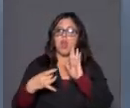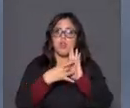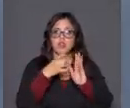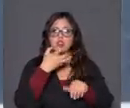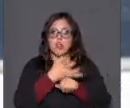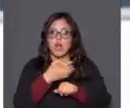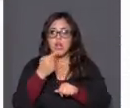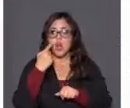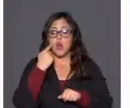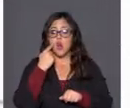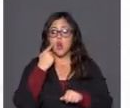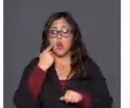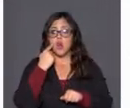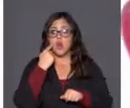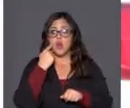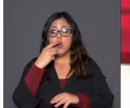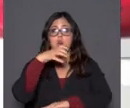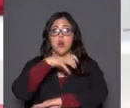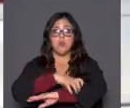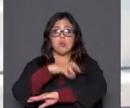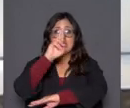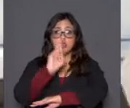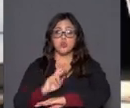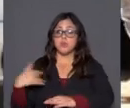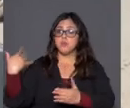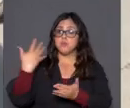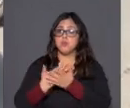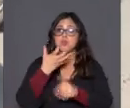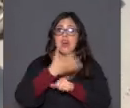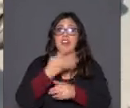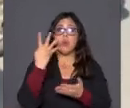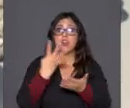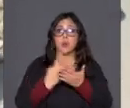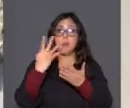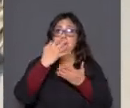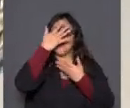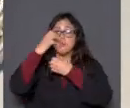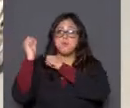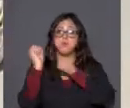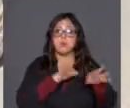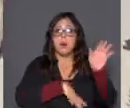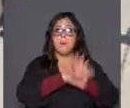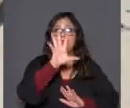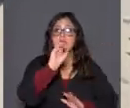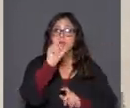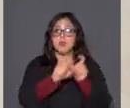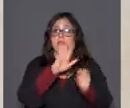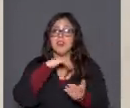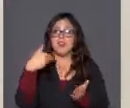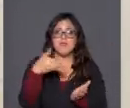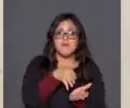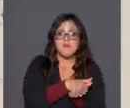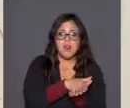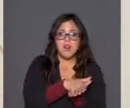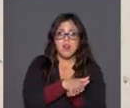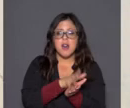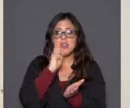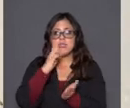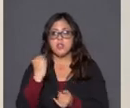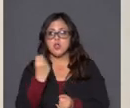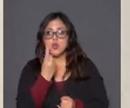olvidemos que en la macro zona sur en los últimos años tenemos 4.000 atentados aproximadamente, más de 50 personas asesinadas. Estamos hablando de números